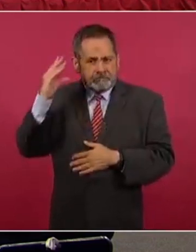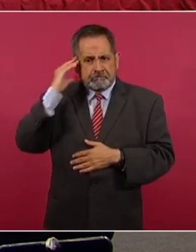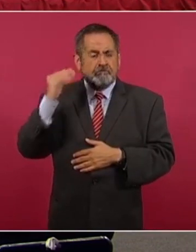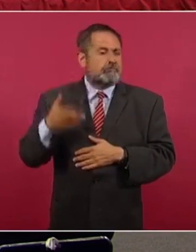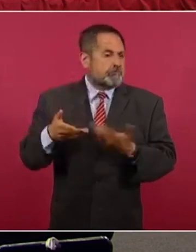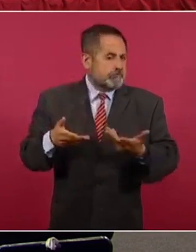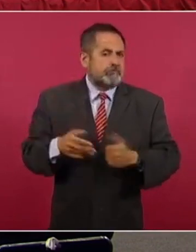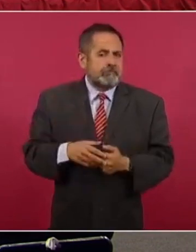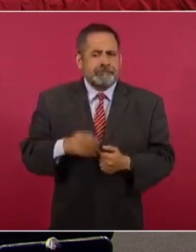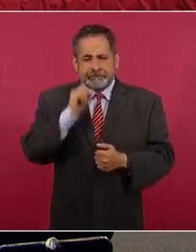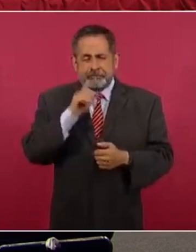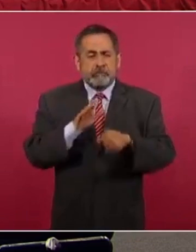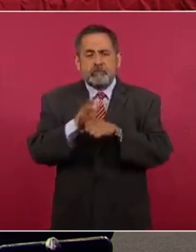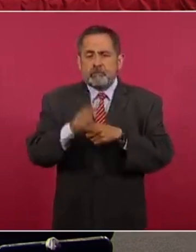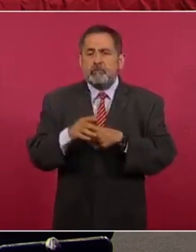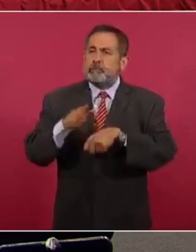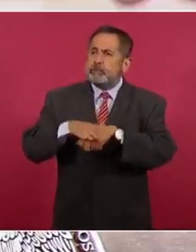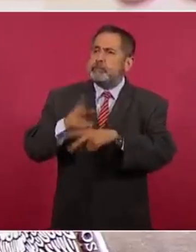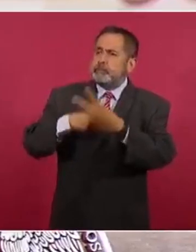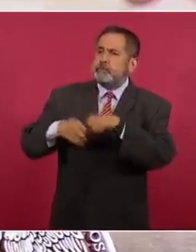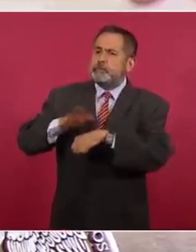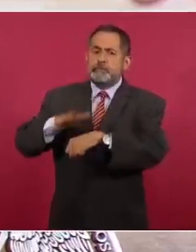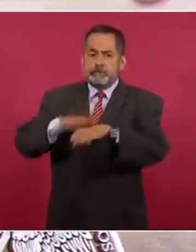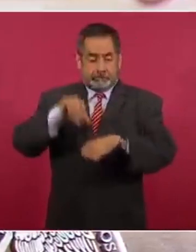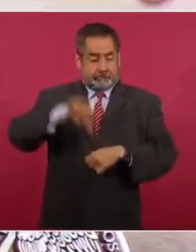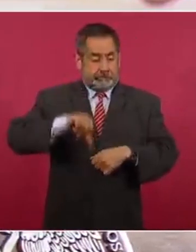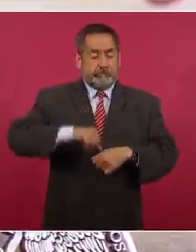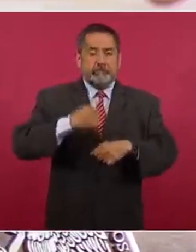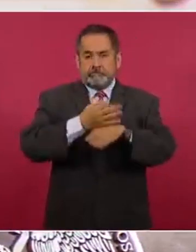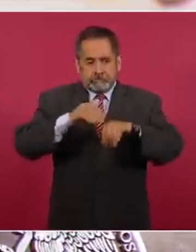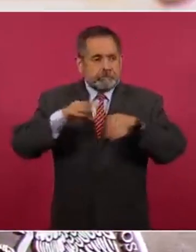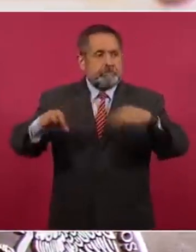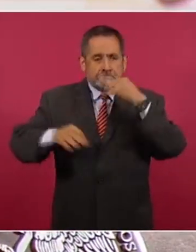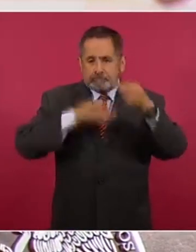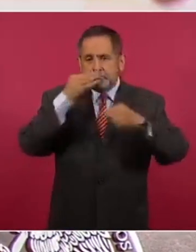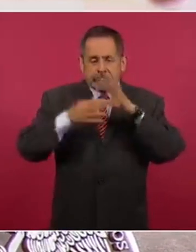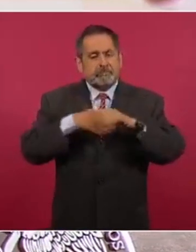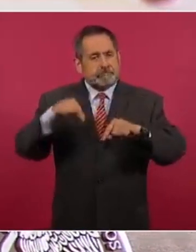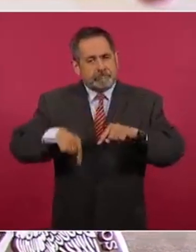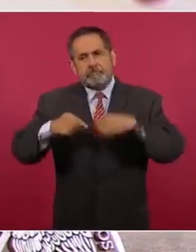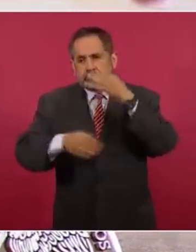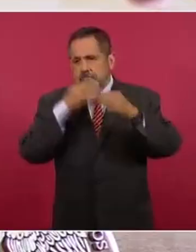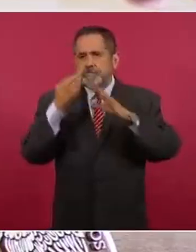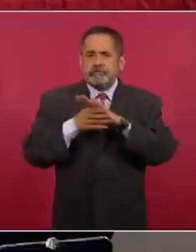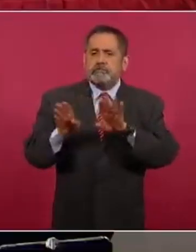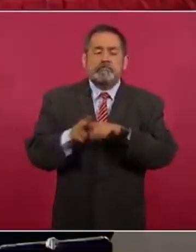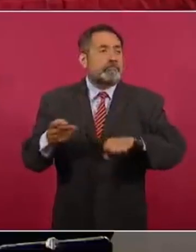no solamente cuáles estados van entrando, sino cómo van esos avances ya directamente en la operación.